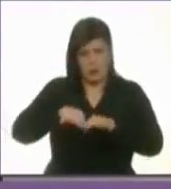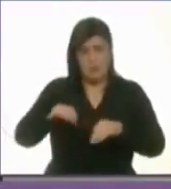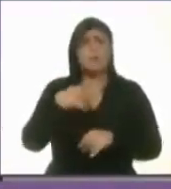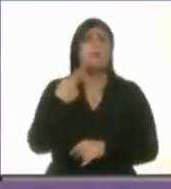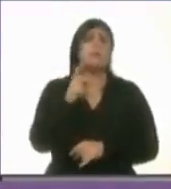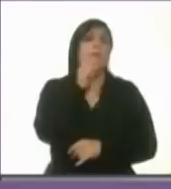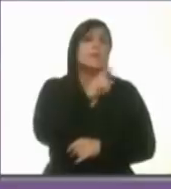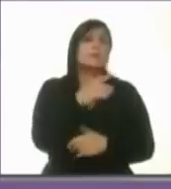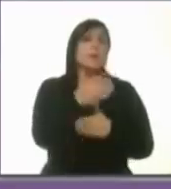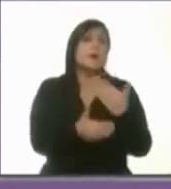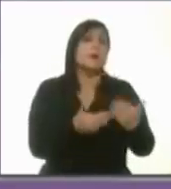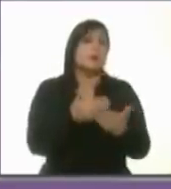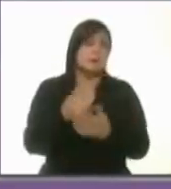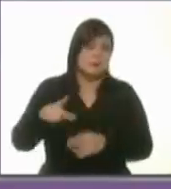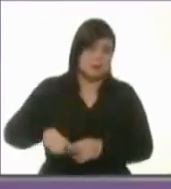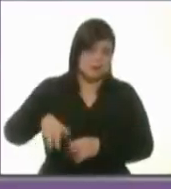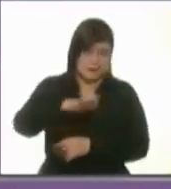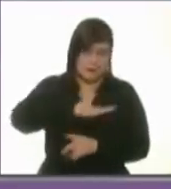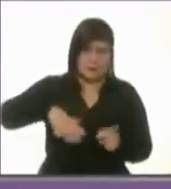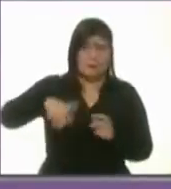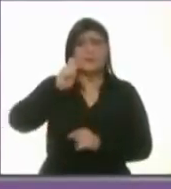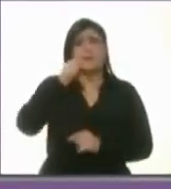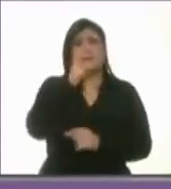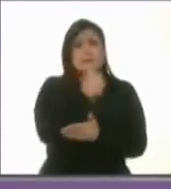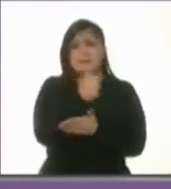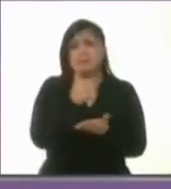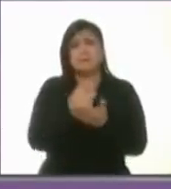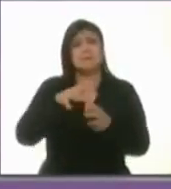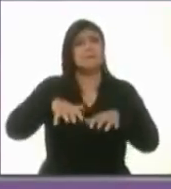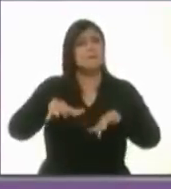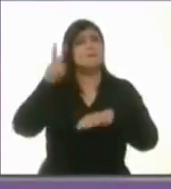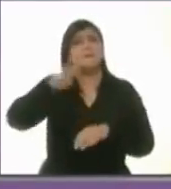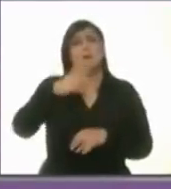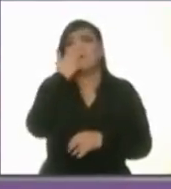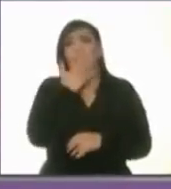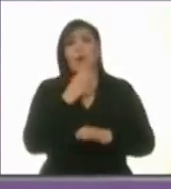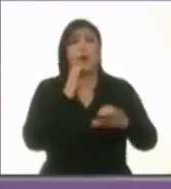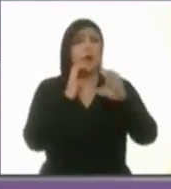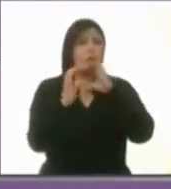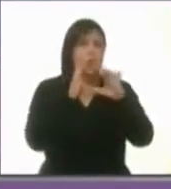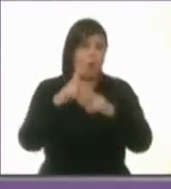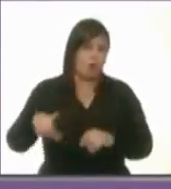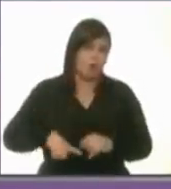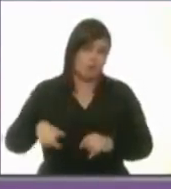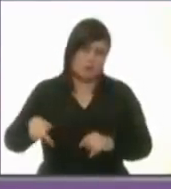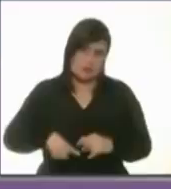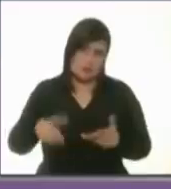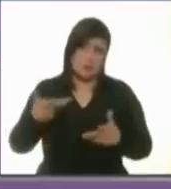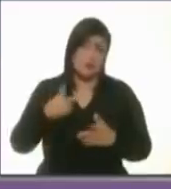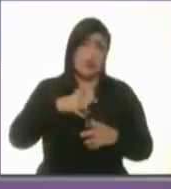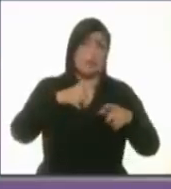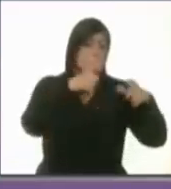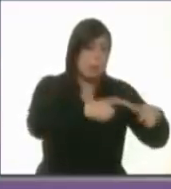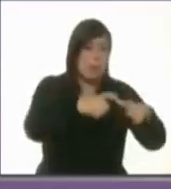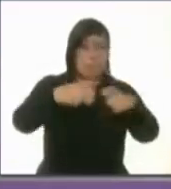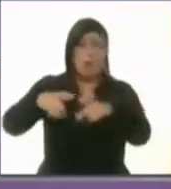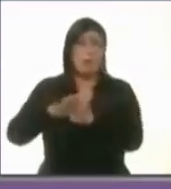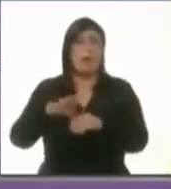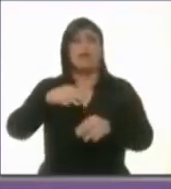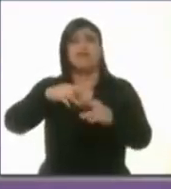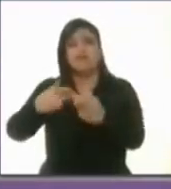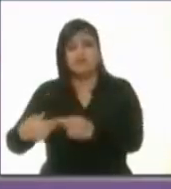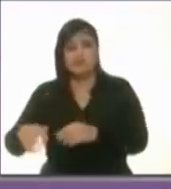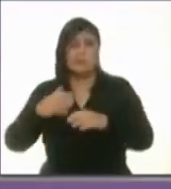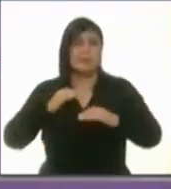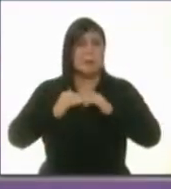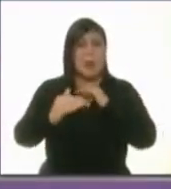ciudadanos vivimos un tema sumamente grave en donde no tenemos comunicación con el gobierno, desde el bache hasta la luminaria y eso es